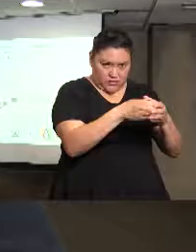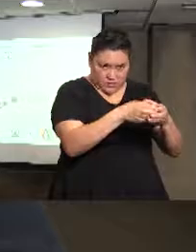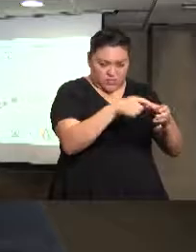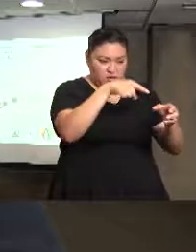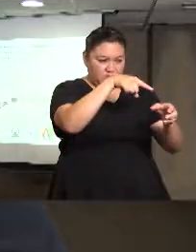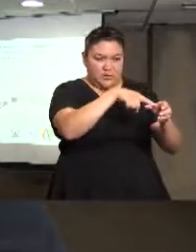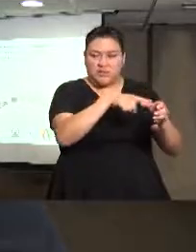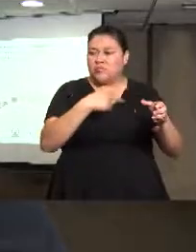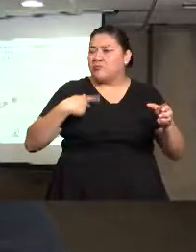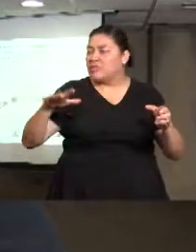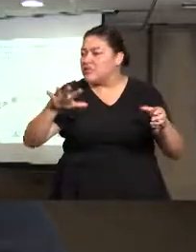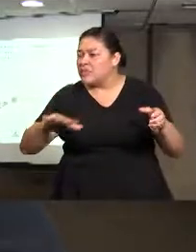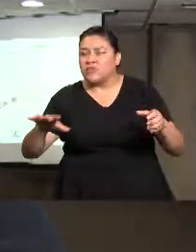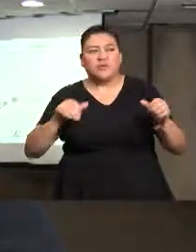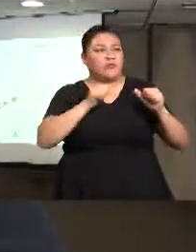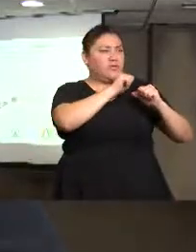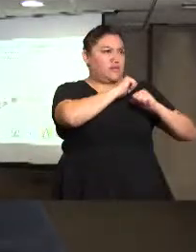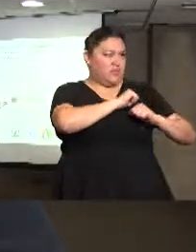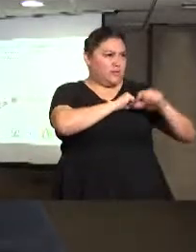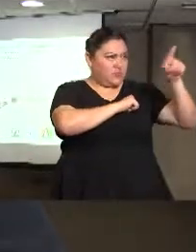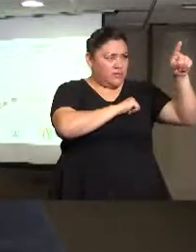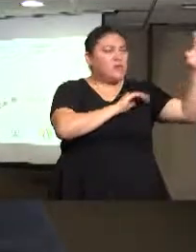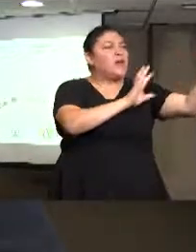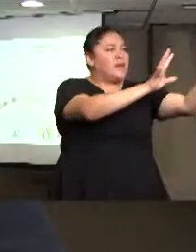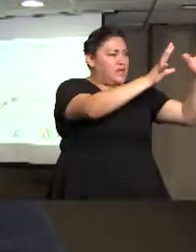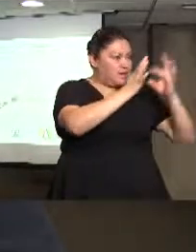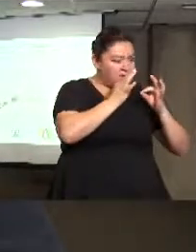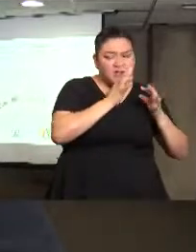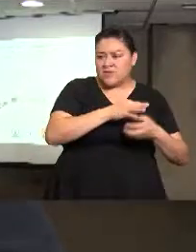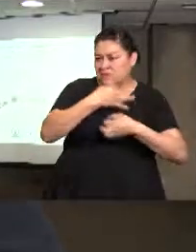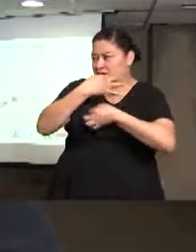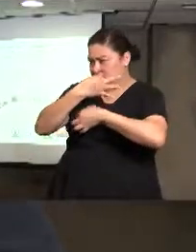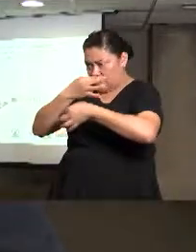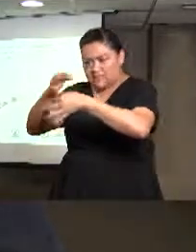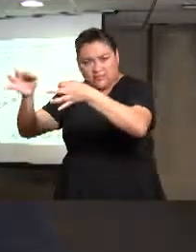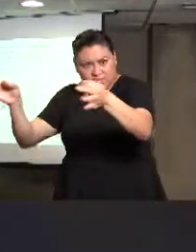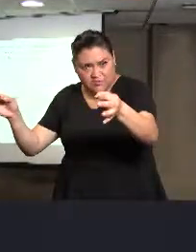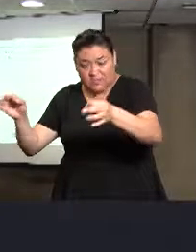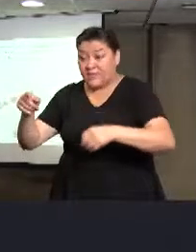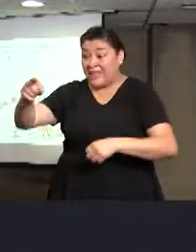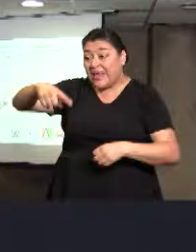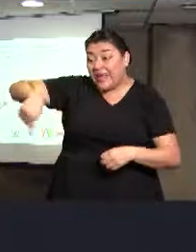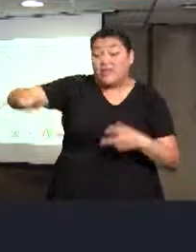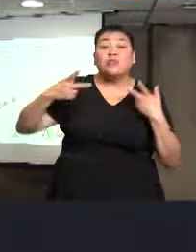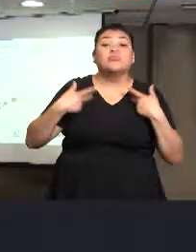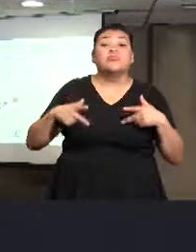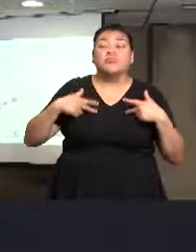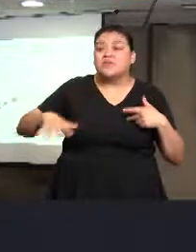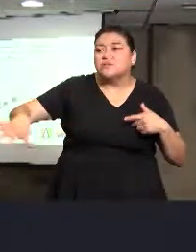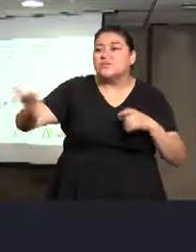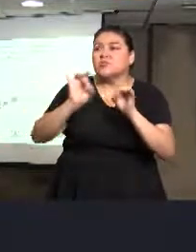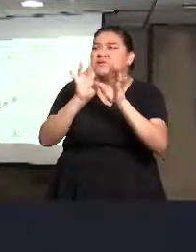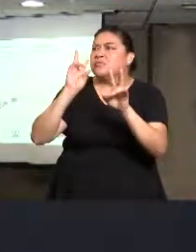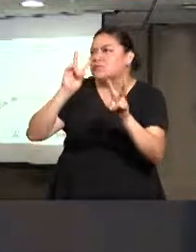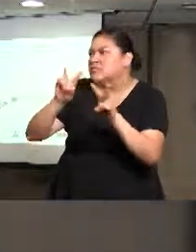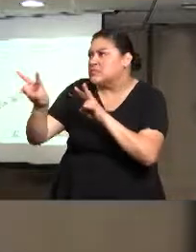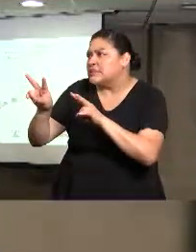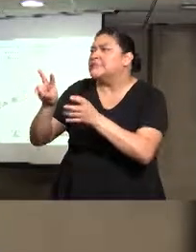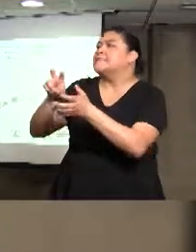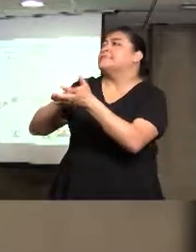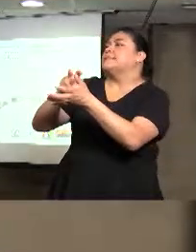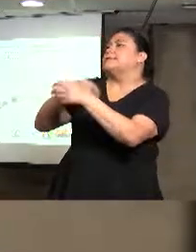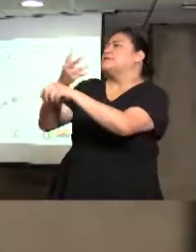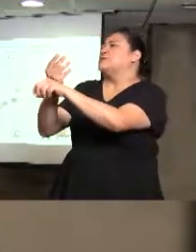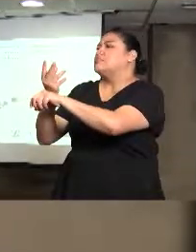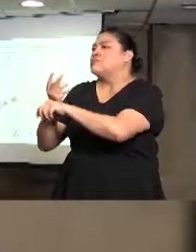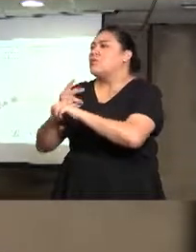permita a los primeros proporcionar información que a su vez haga que las segundas actúen para corregir lo que está mal, siempre